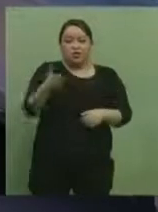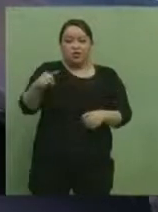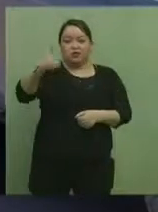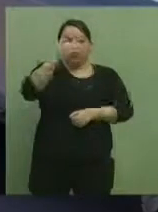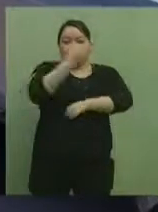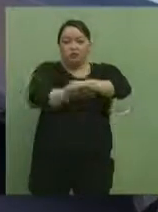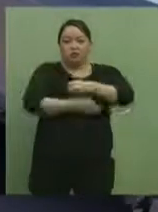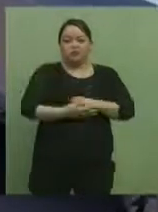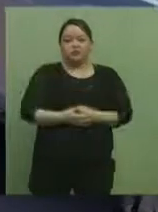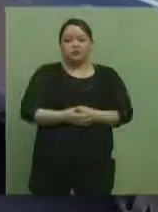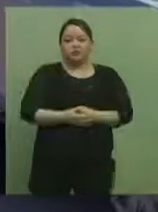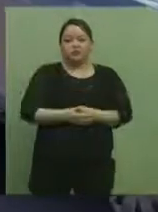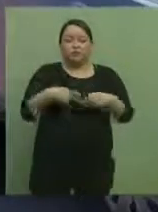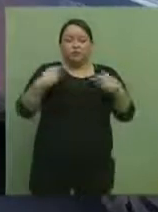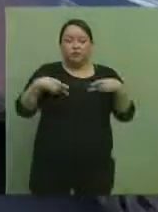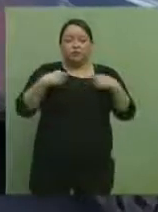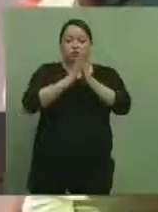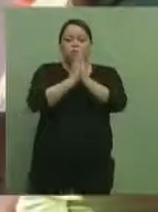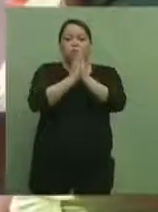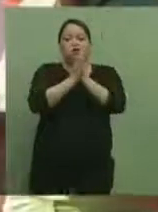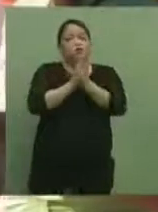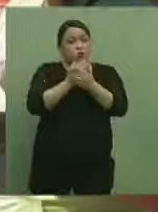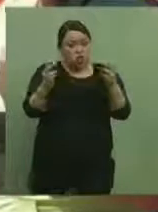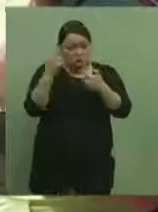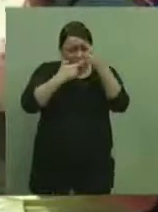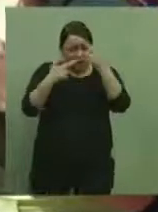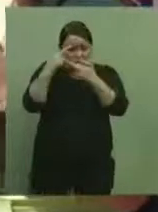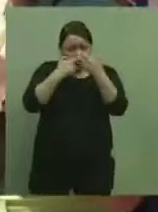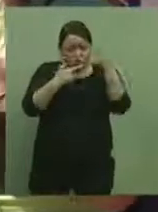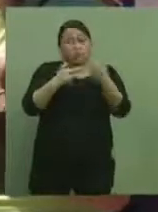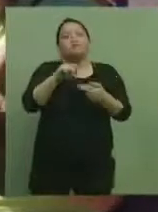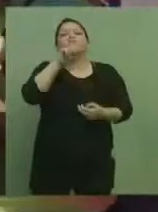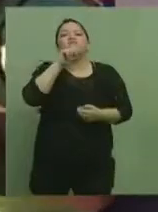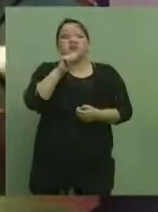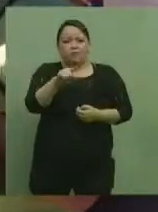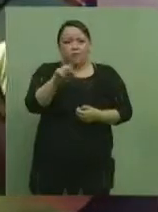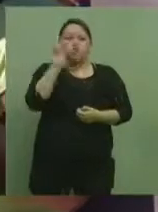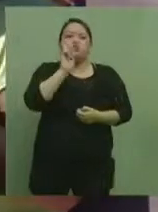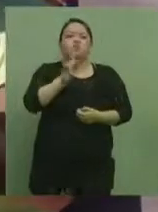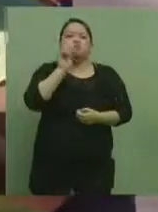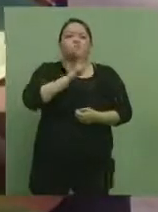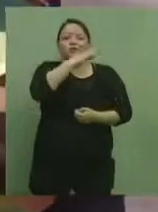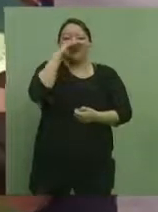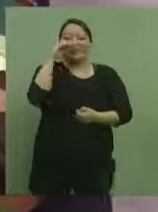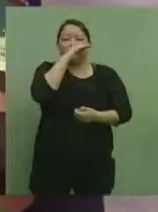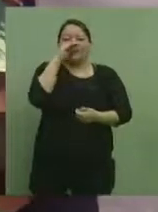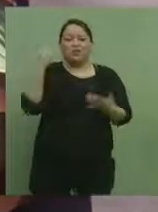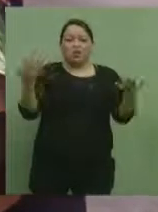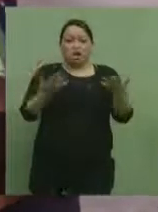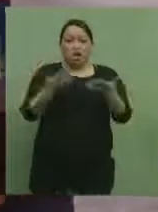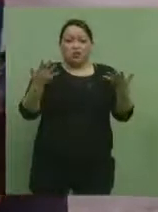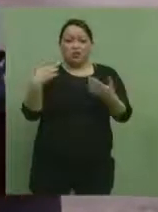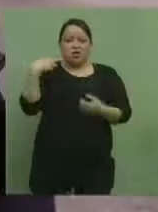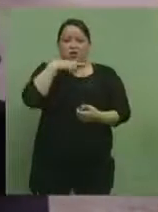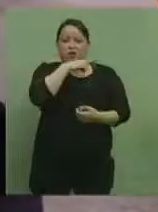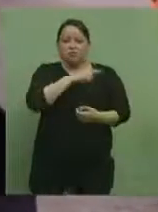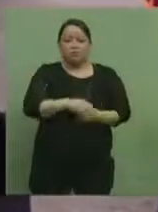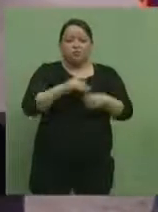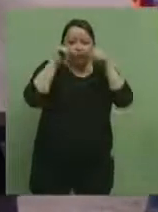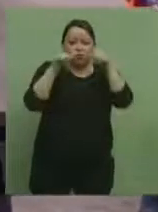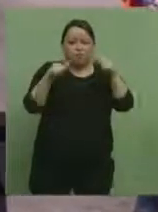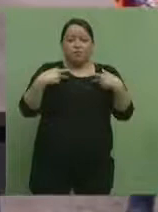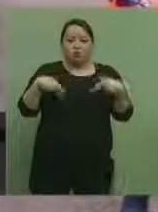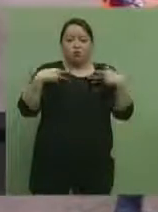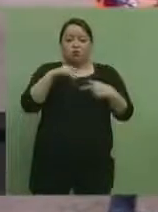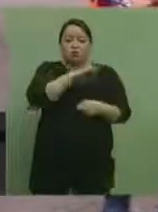6 de la tarde. Comerciantes piden que si se coloca este filtro también exista un módulo de pruebas rápidas y gratuitas para que los